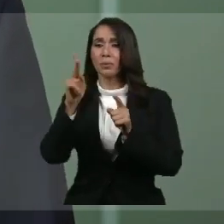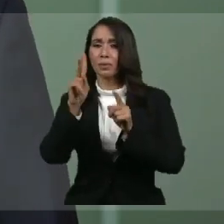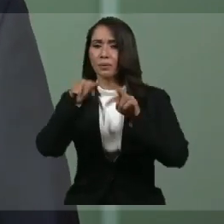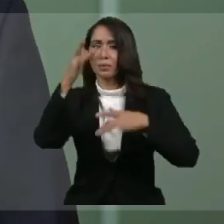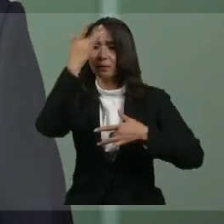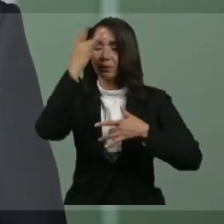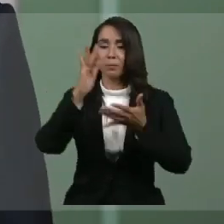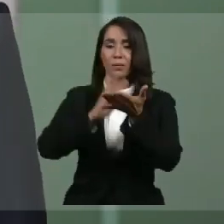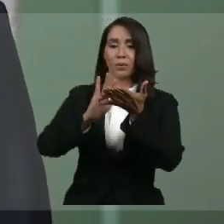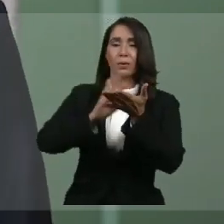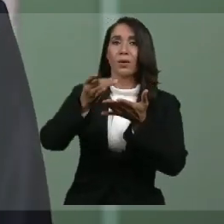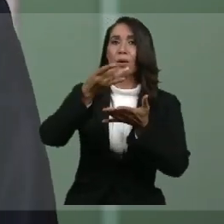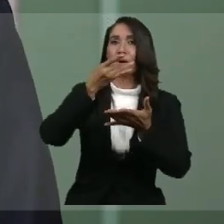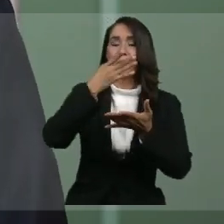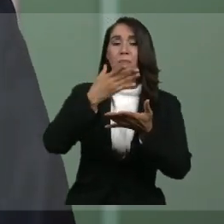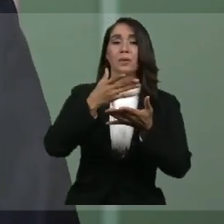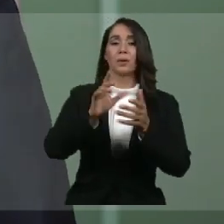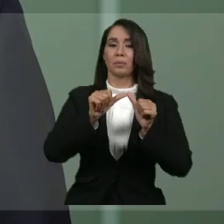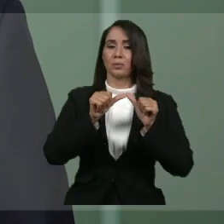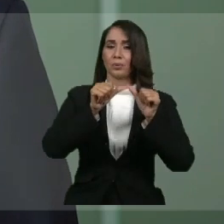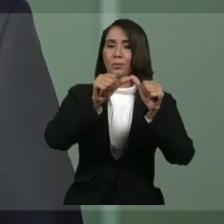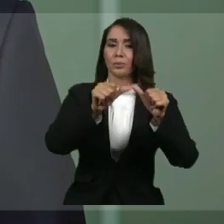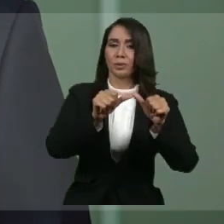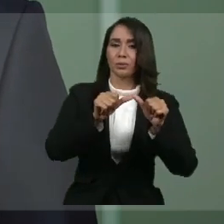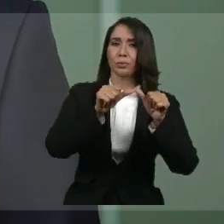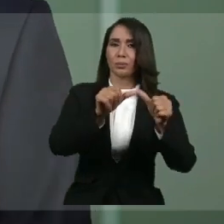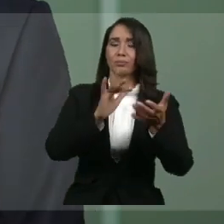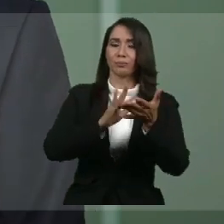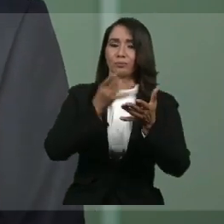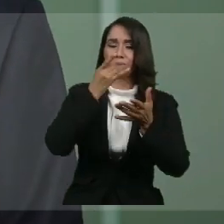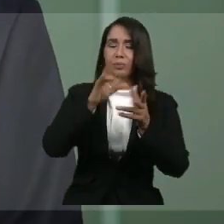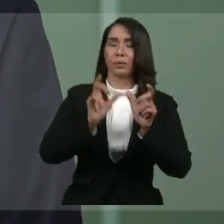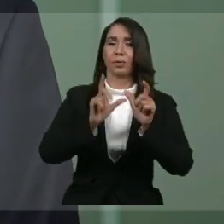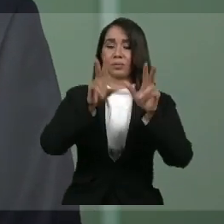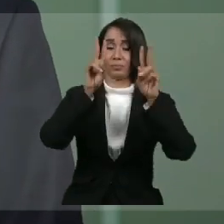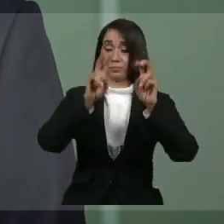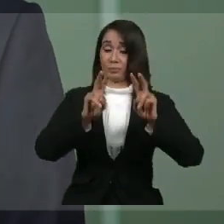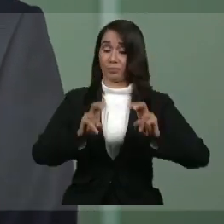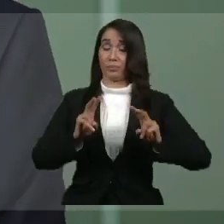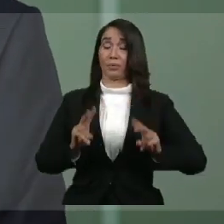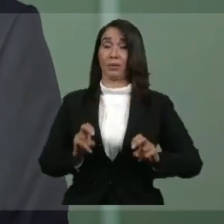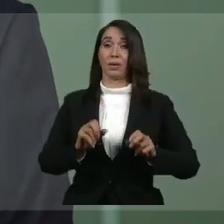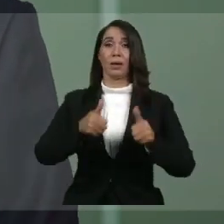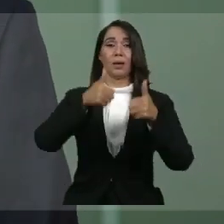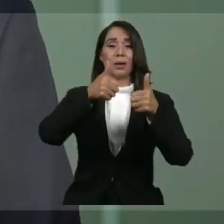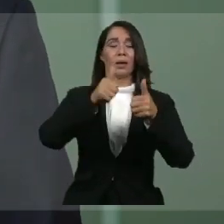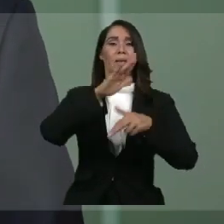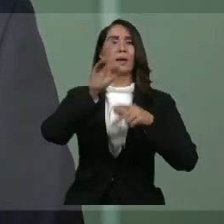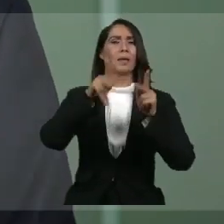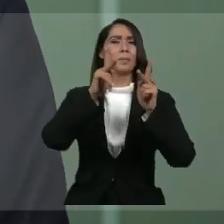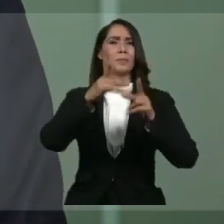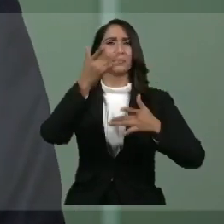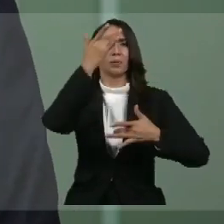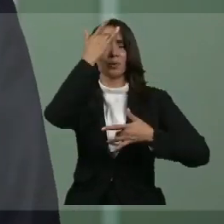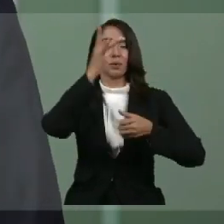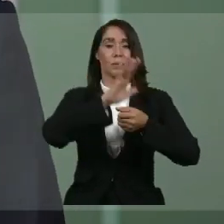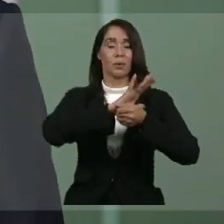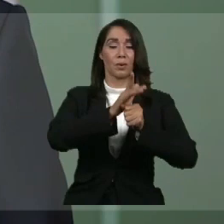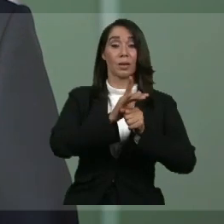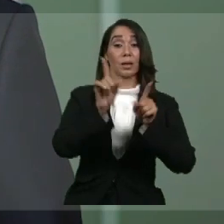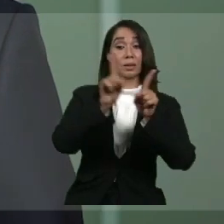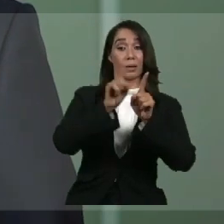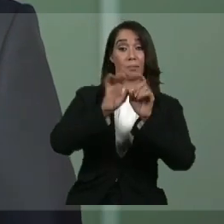enfermos y le dan seguimiento al tratamiento, al estado de salud de cada afectado y a la cadena de